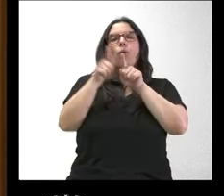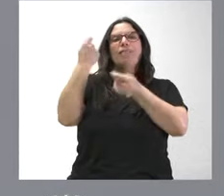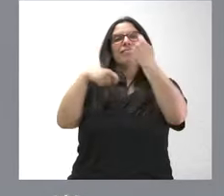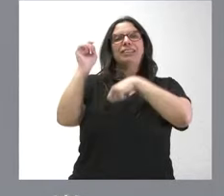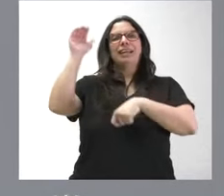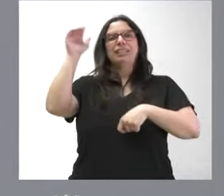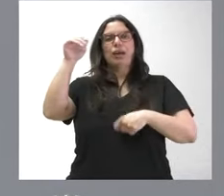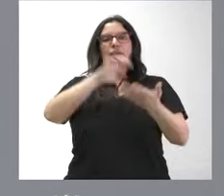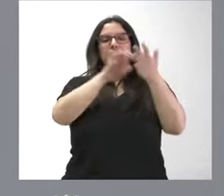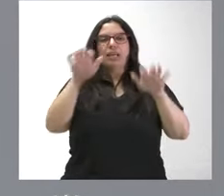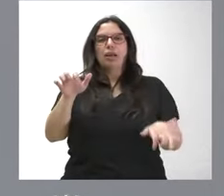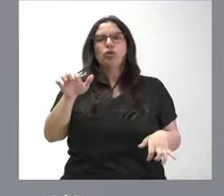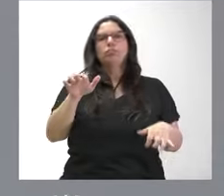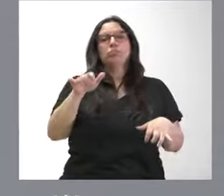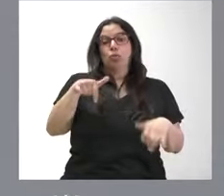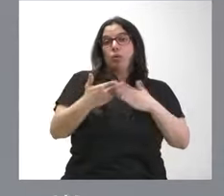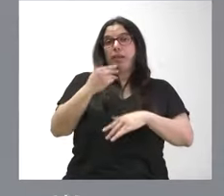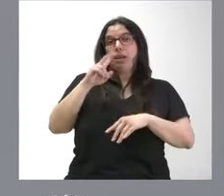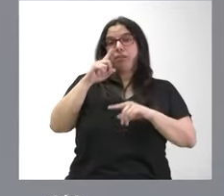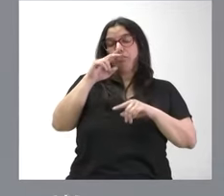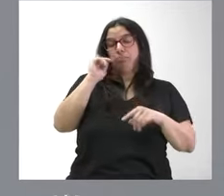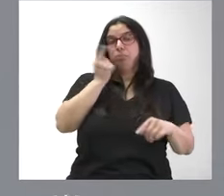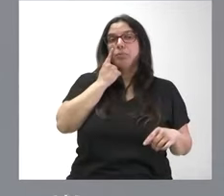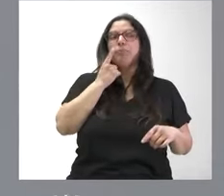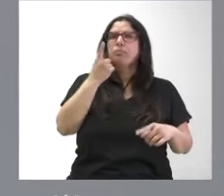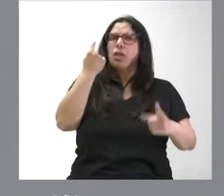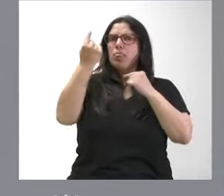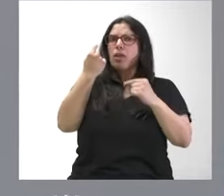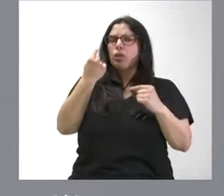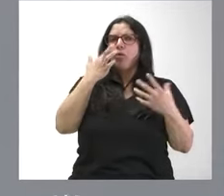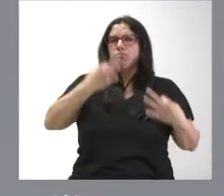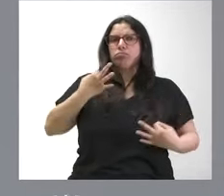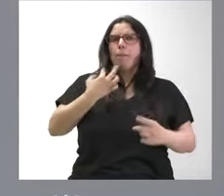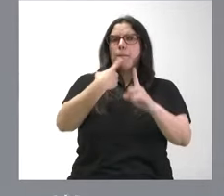Pues, son unos datos ciertamente positivos para nuestra comunidad.